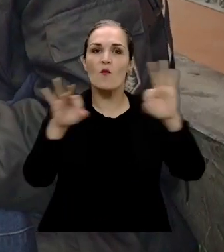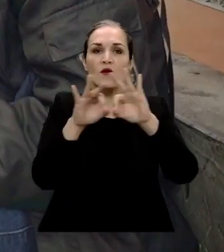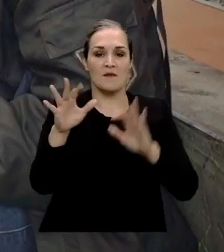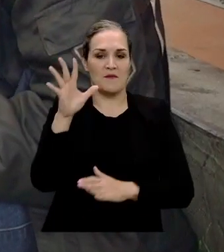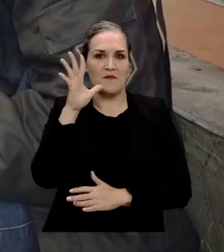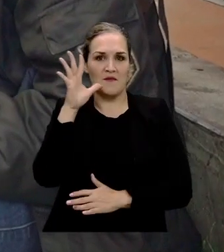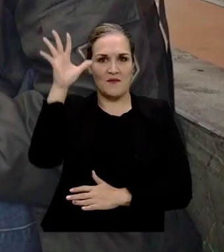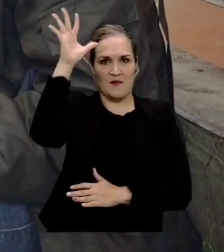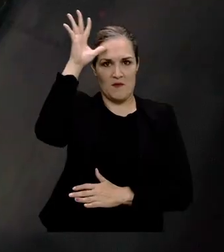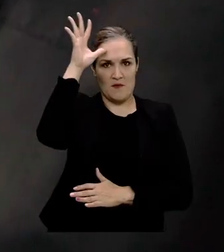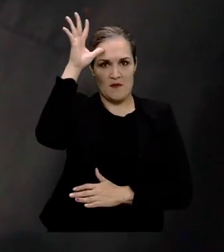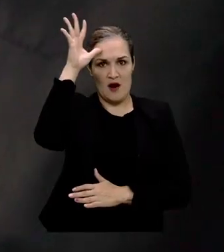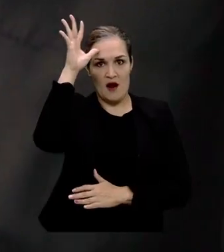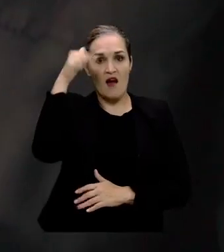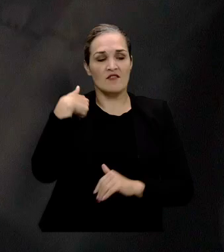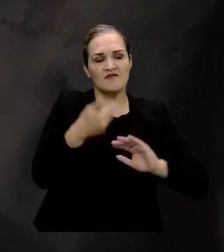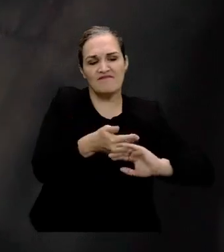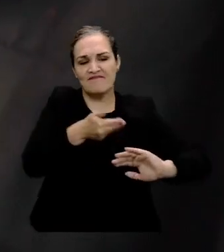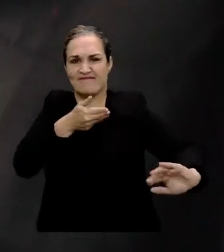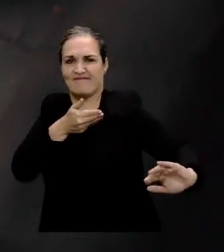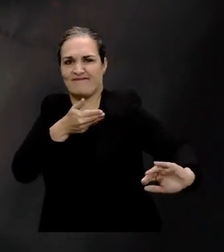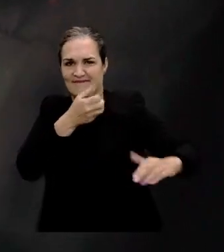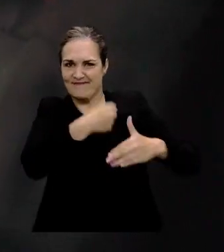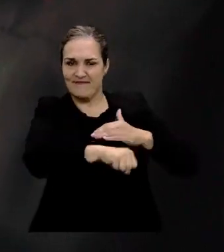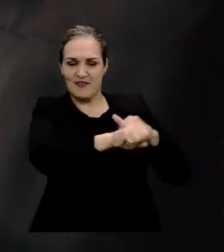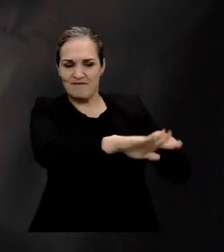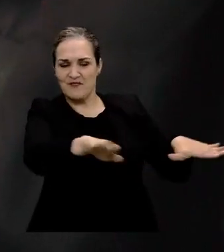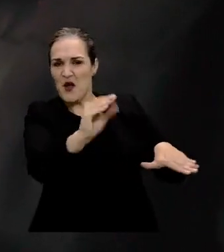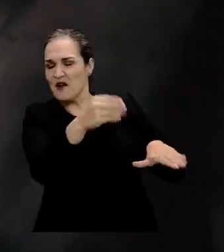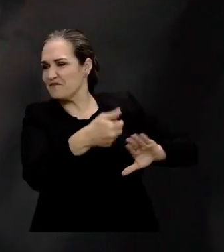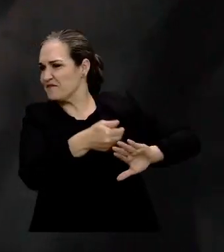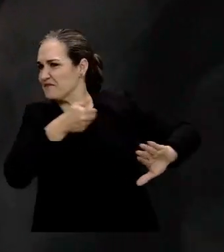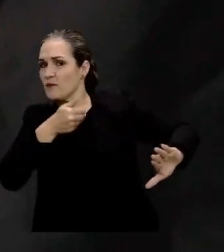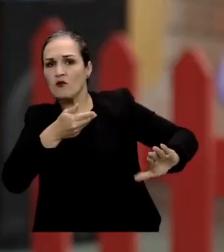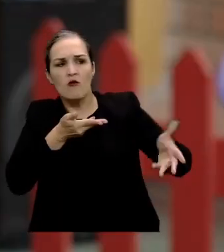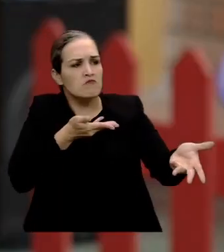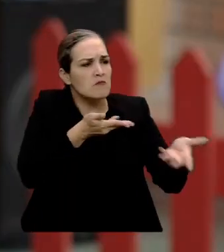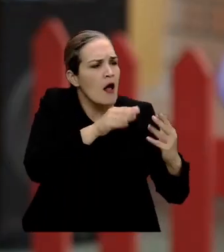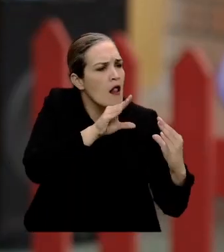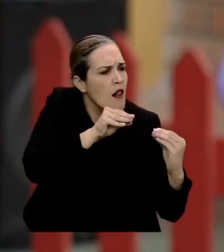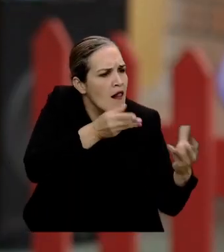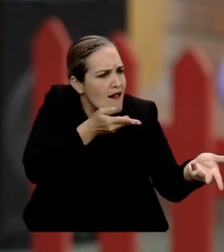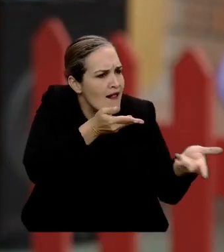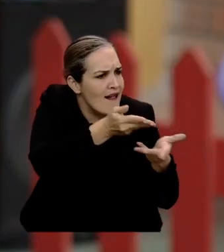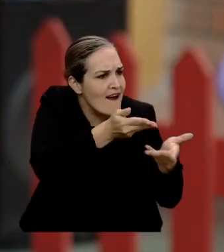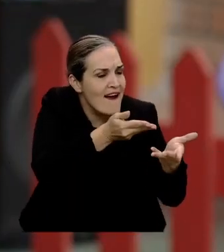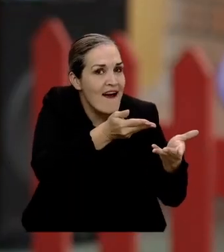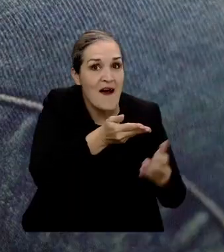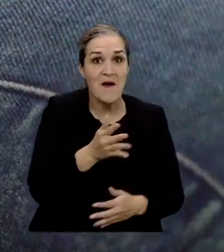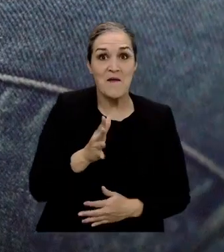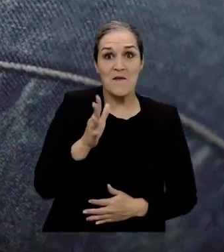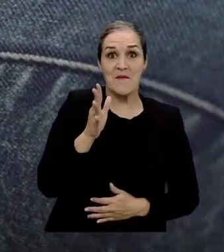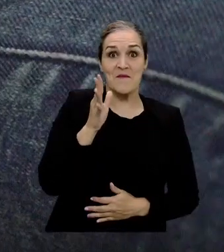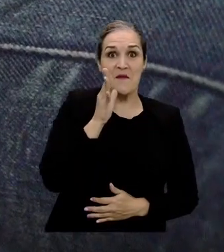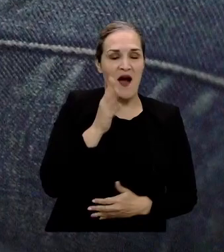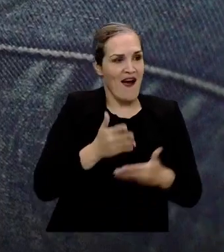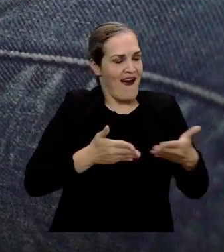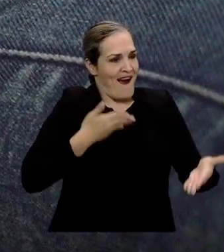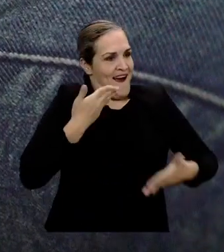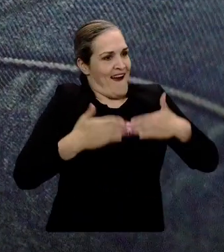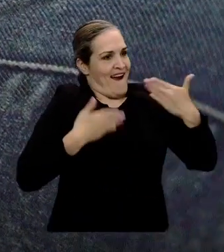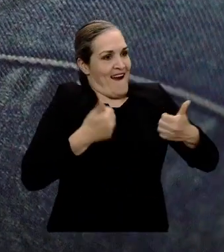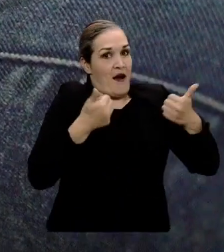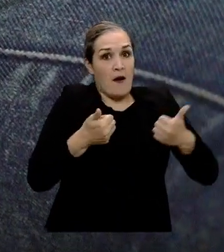conviviendo con su hijo. Que no hablaba con él, que no jugaba, que ahora lo hace con toda la naturalidad y que la mamá también se está divirtiendo. Significa que los